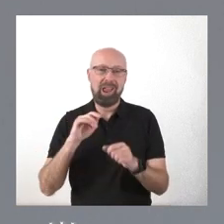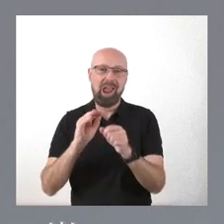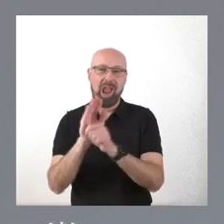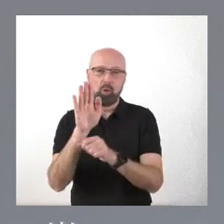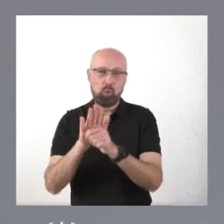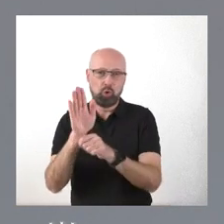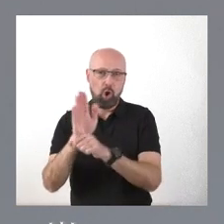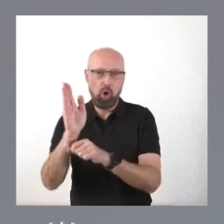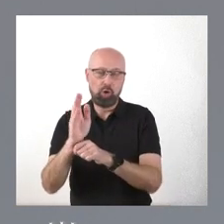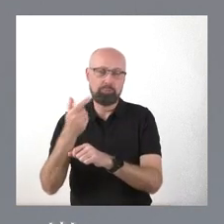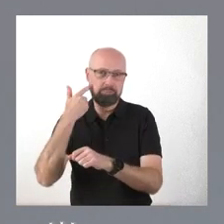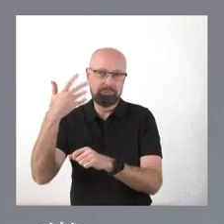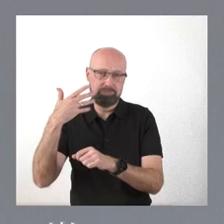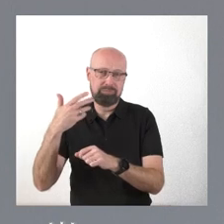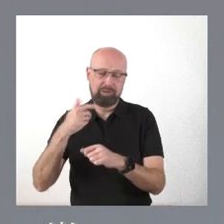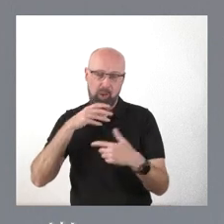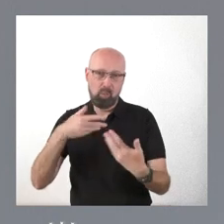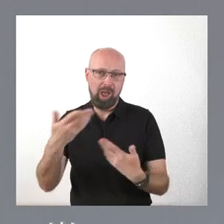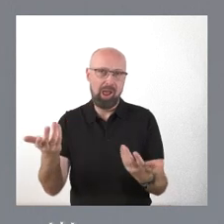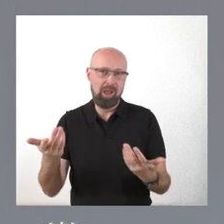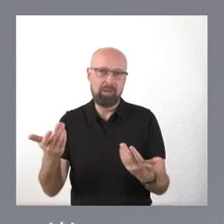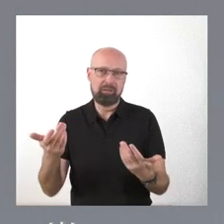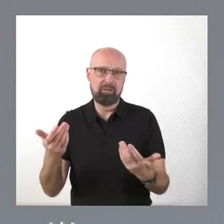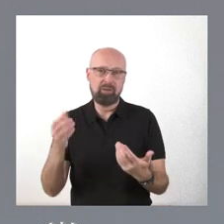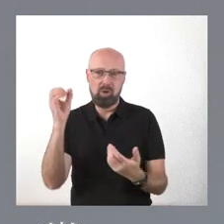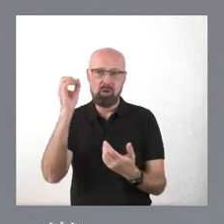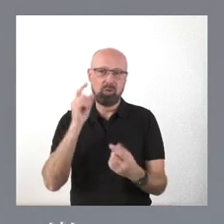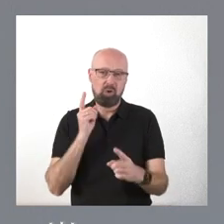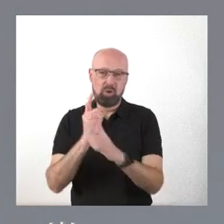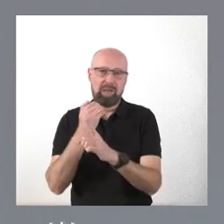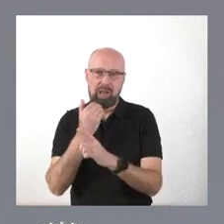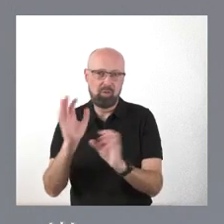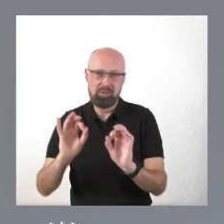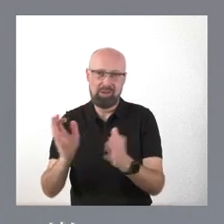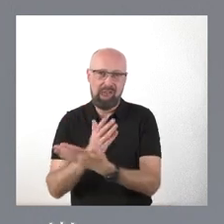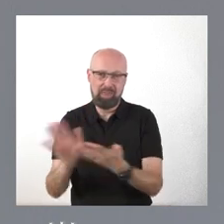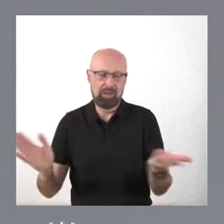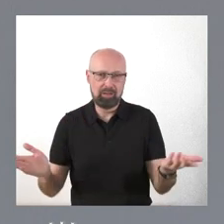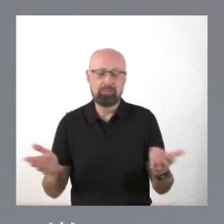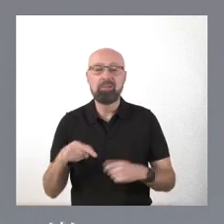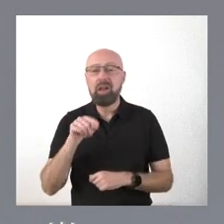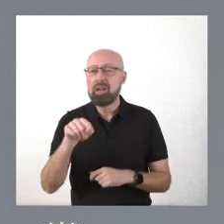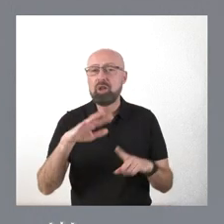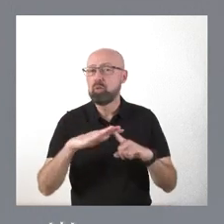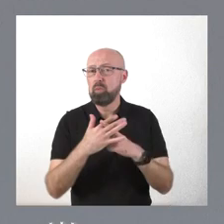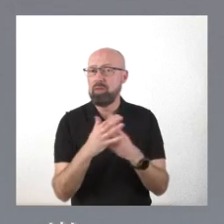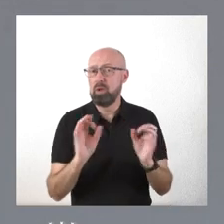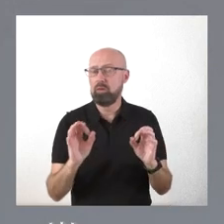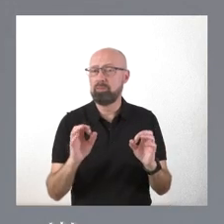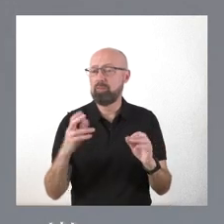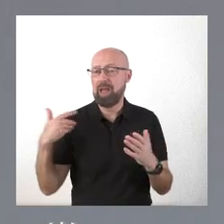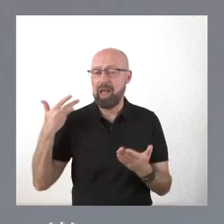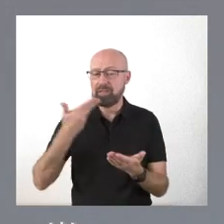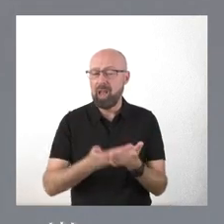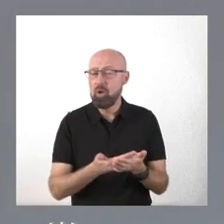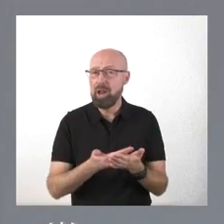del arte contemporáneo. Como no se lo voy a manifestar. Y esta es la situación. Hasta esta fecha no se ha presentado a